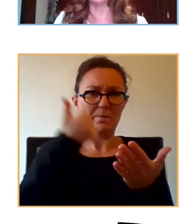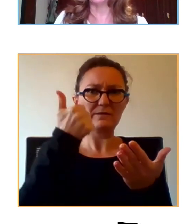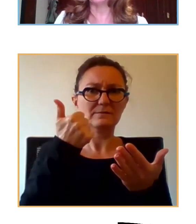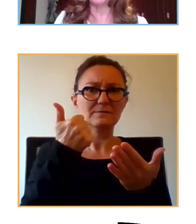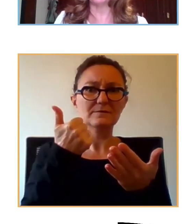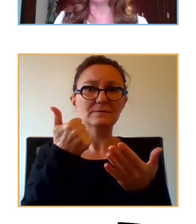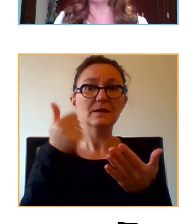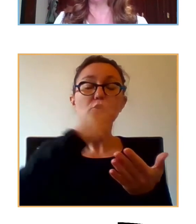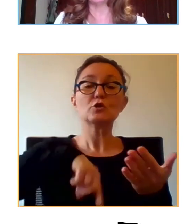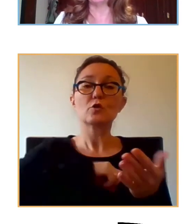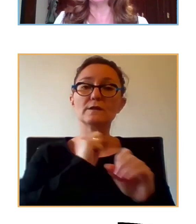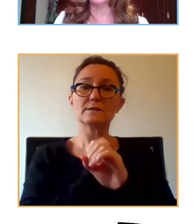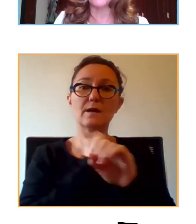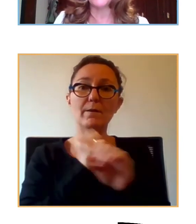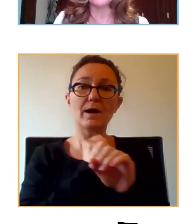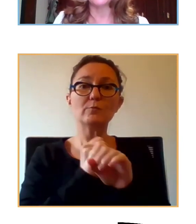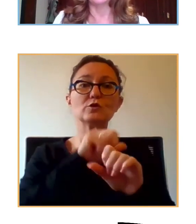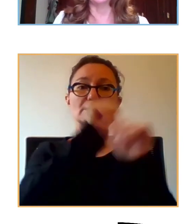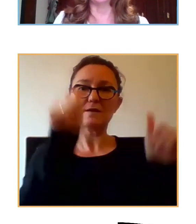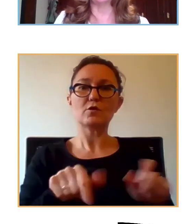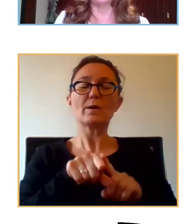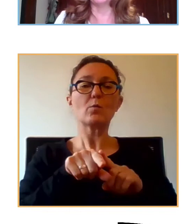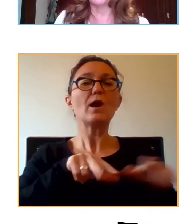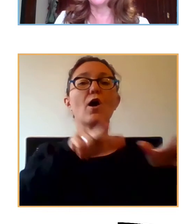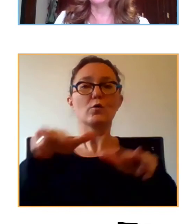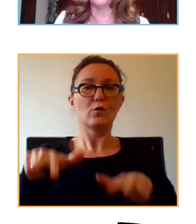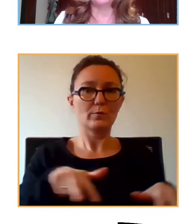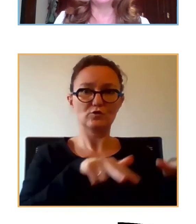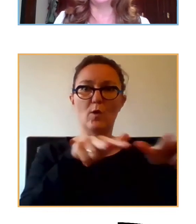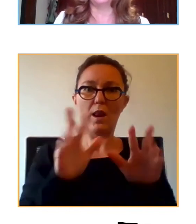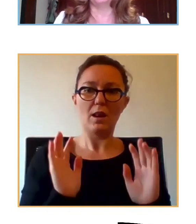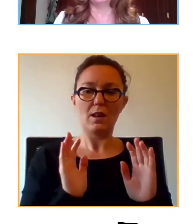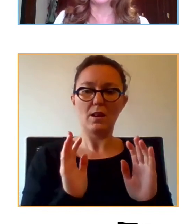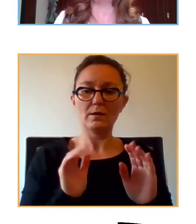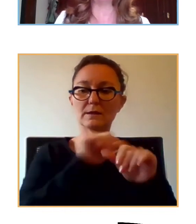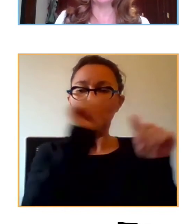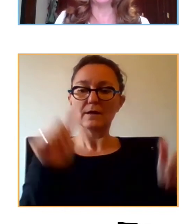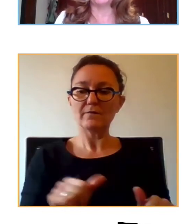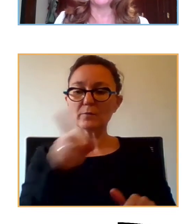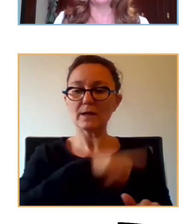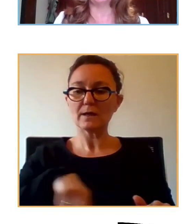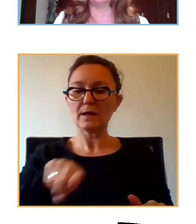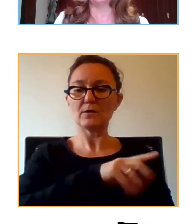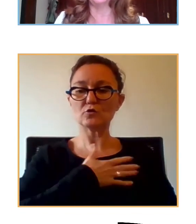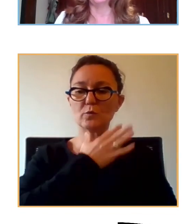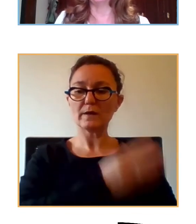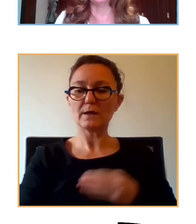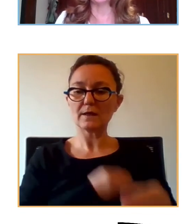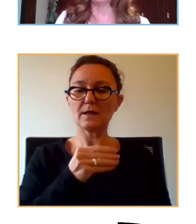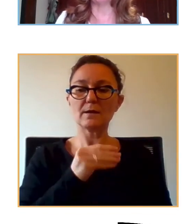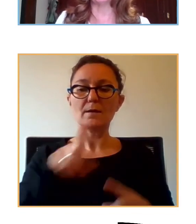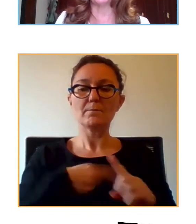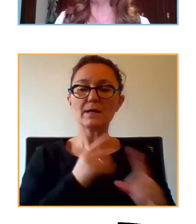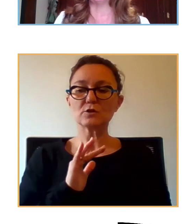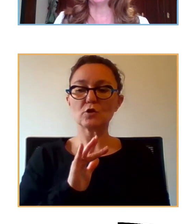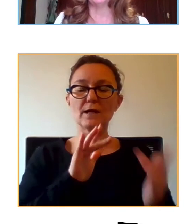desde estos medios, medios audiovisuales, que es la forma que ellos tienen con los que conectamos mejor, con cómo ellos